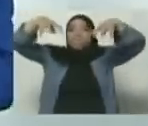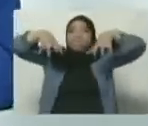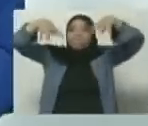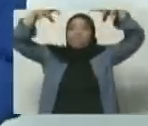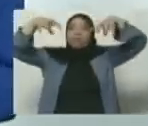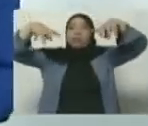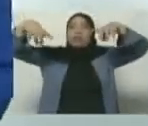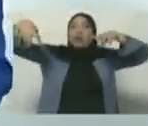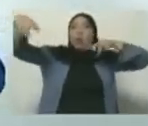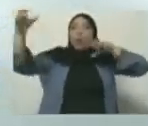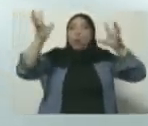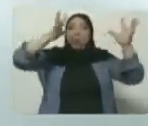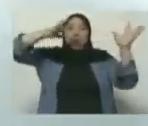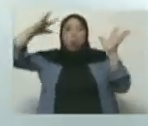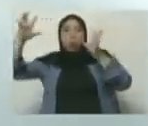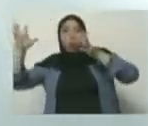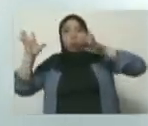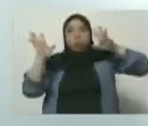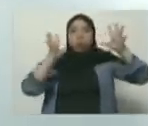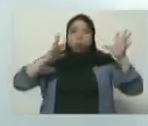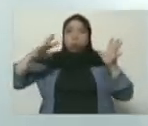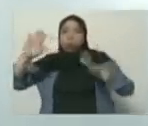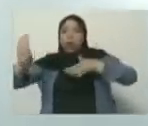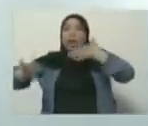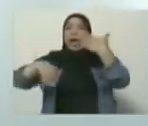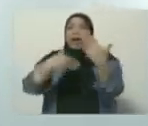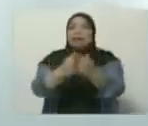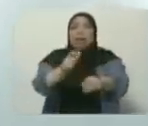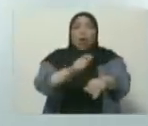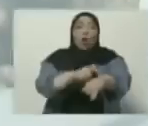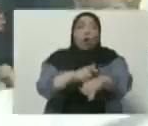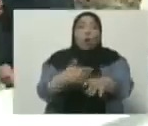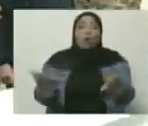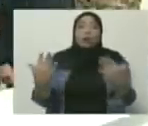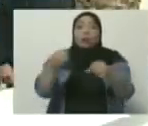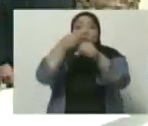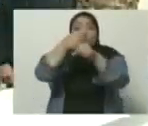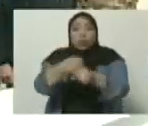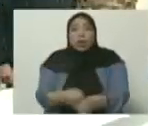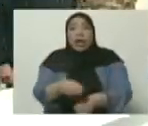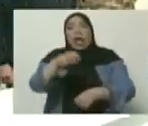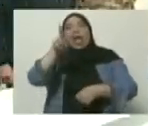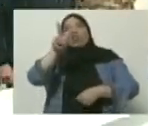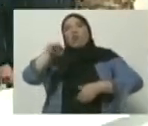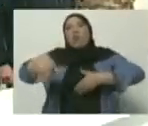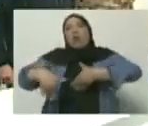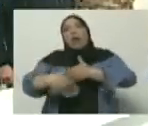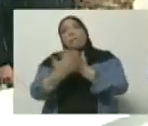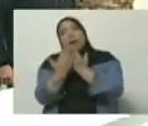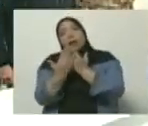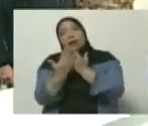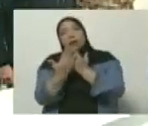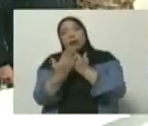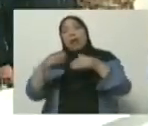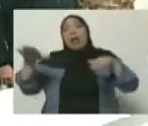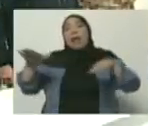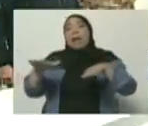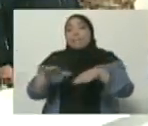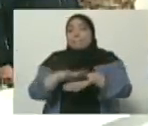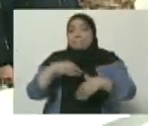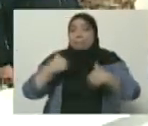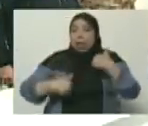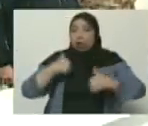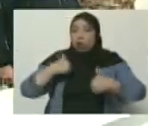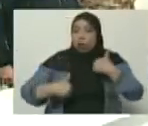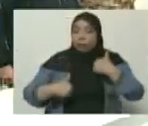nuestro país en las próximas horas. Se tiene un estimado de dos de la mañana del día miércoles. Por